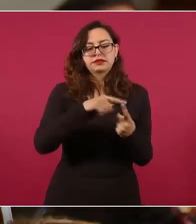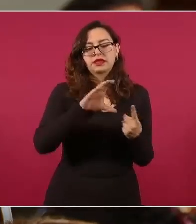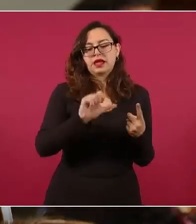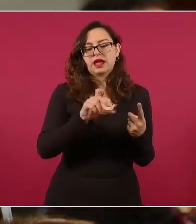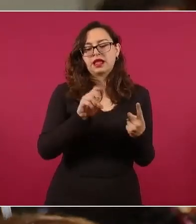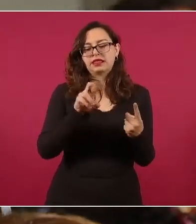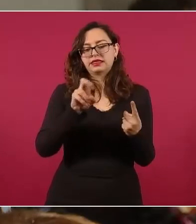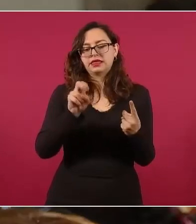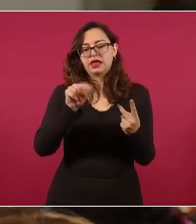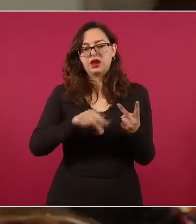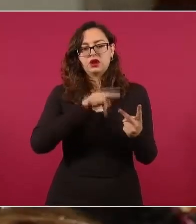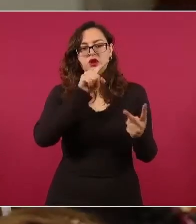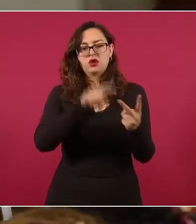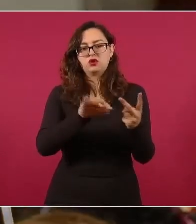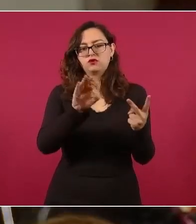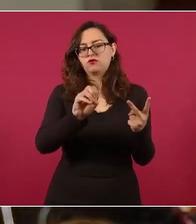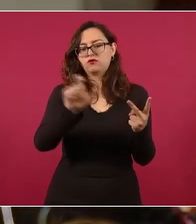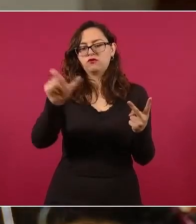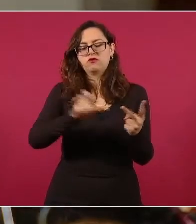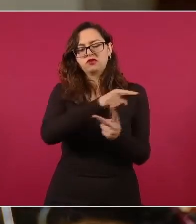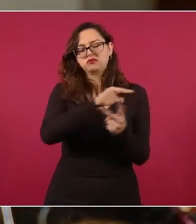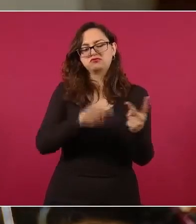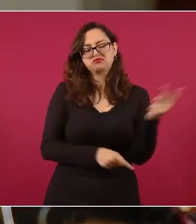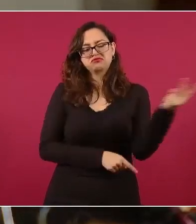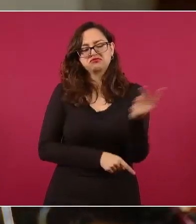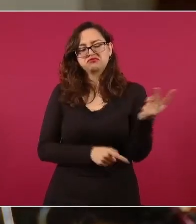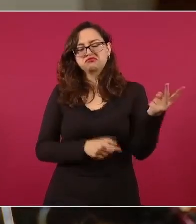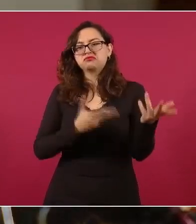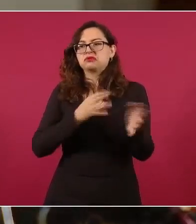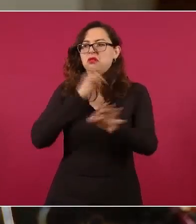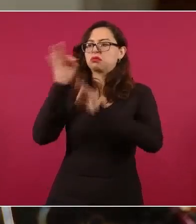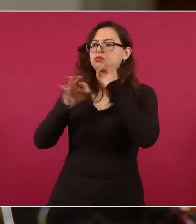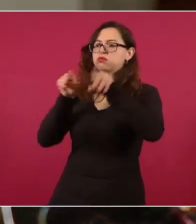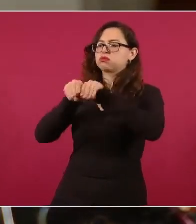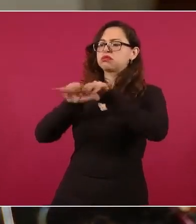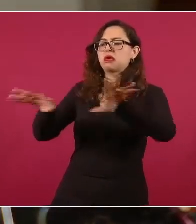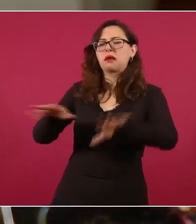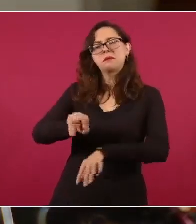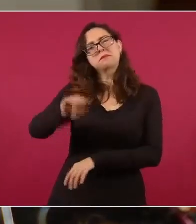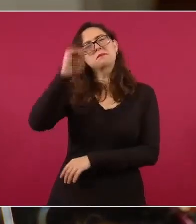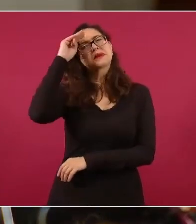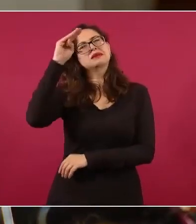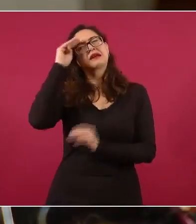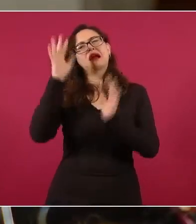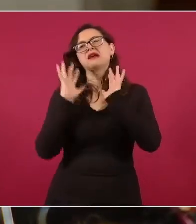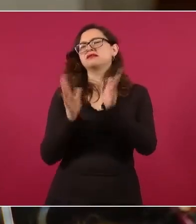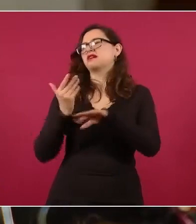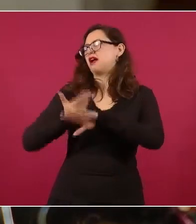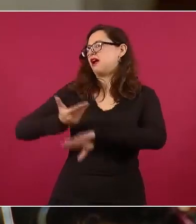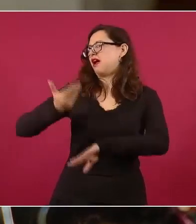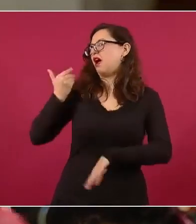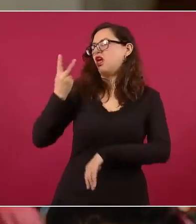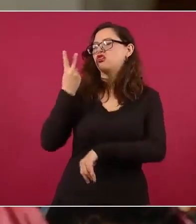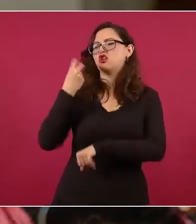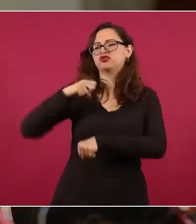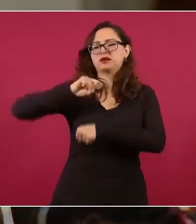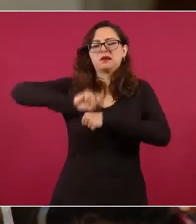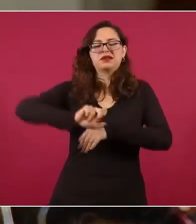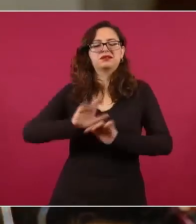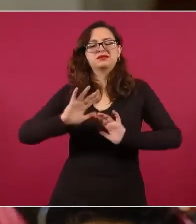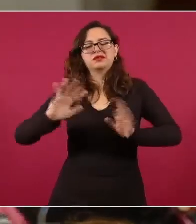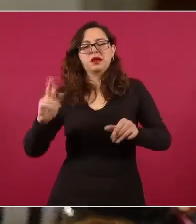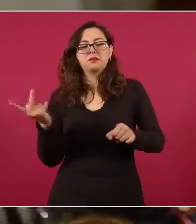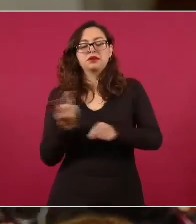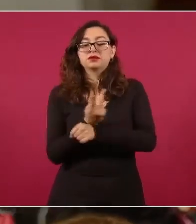vieja. Sin embargo, los daños que le han hecho estos dos expresidentes criminales a